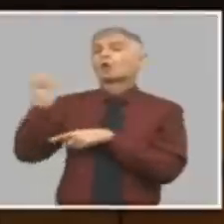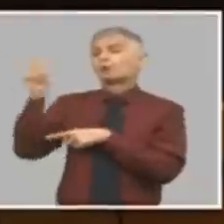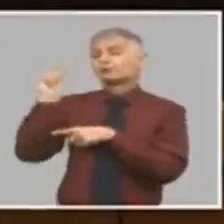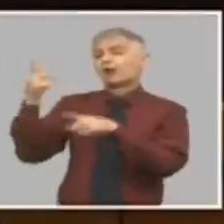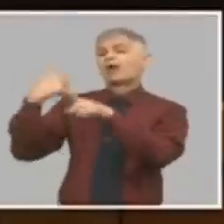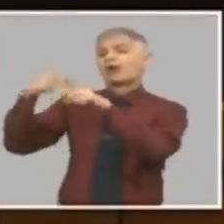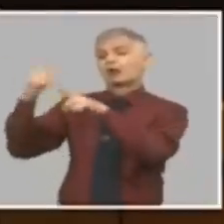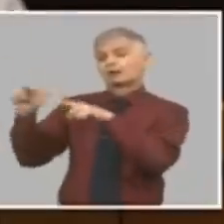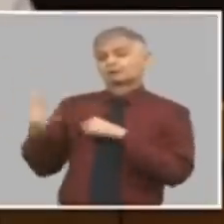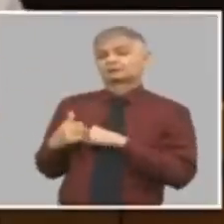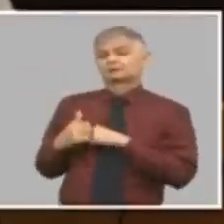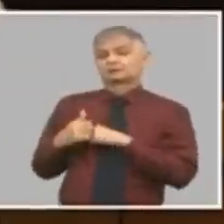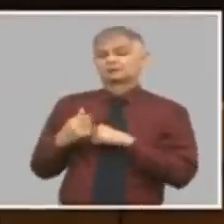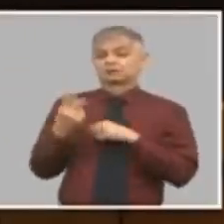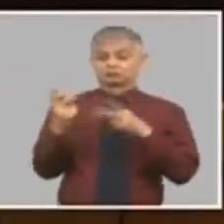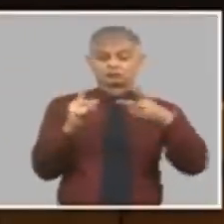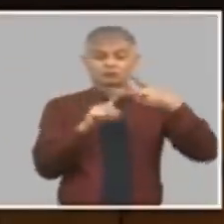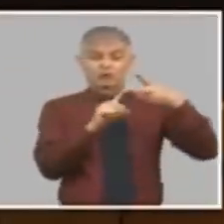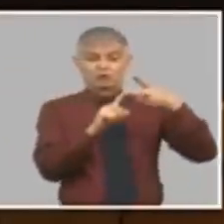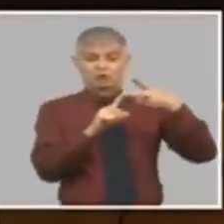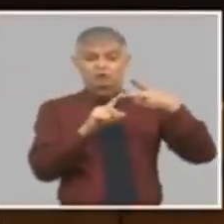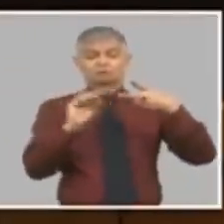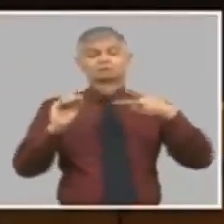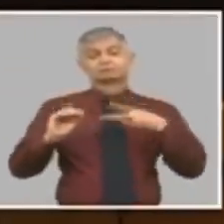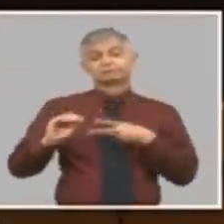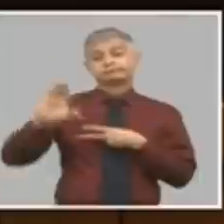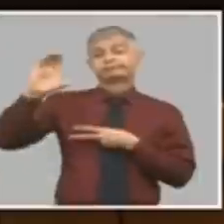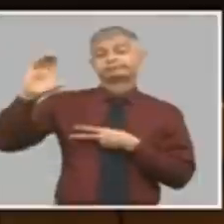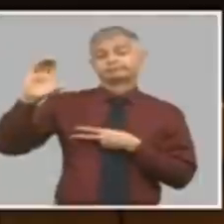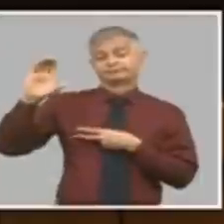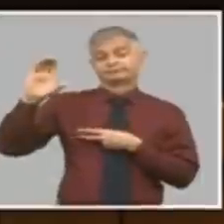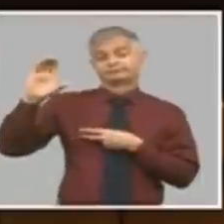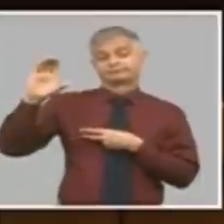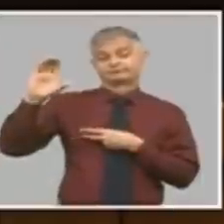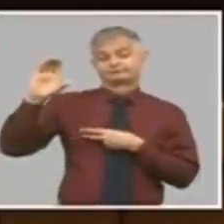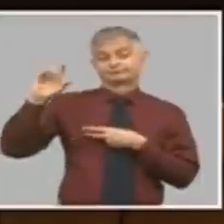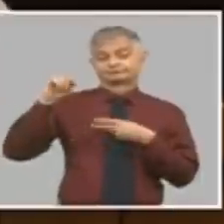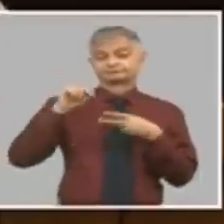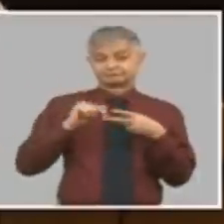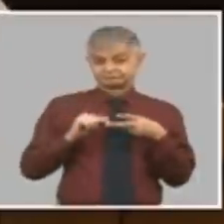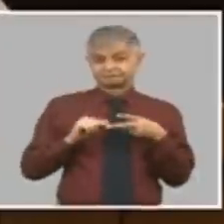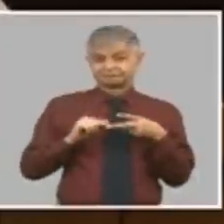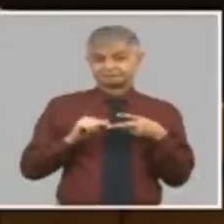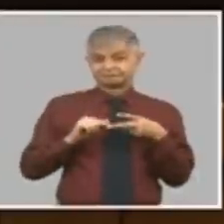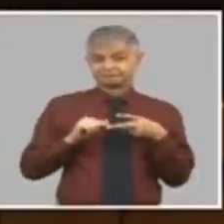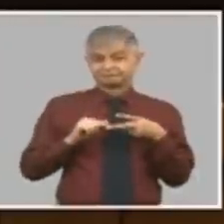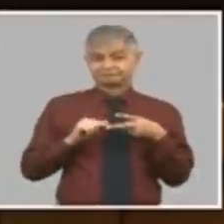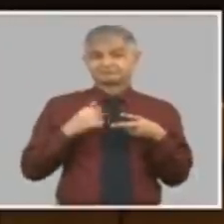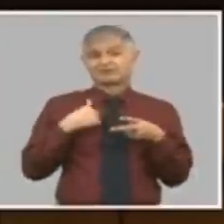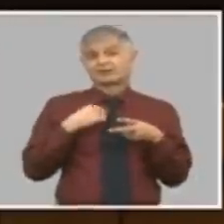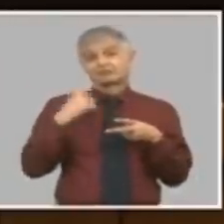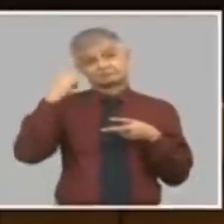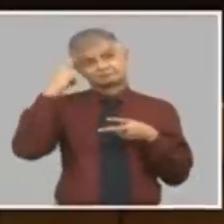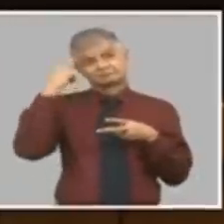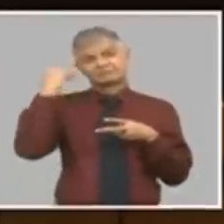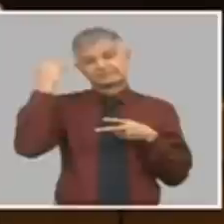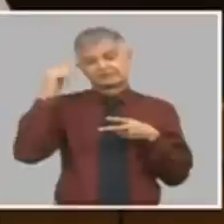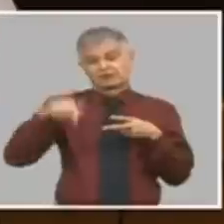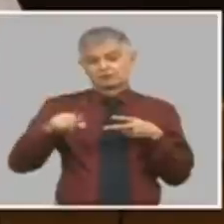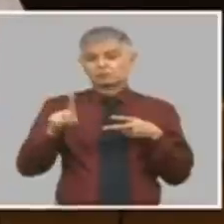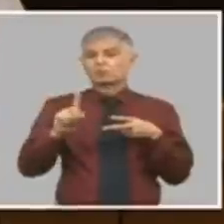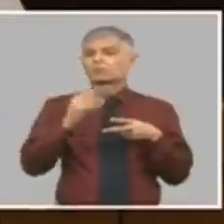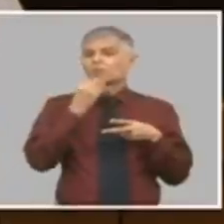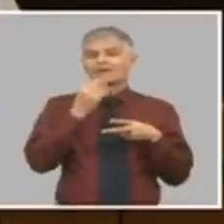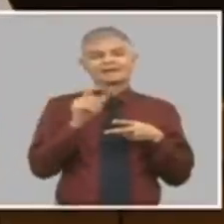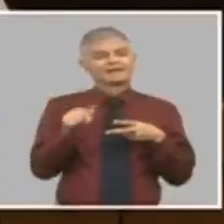el crecimiento del salario la nueva escala salarial entonces usted se imagina que le digamos algo tú no puedes aplicar la escala